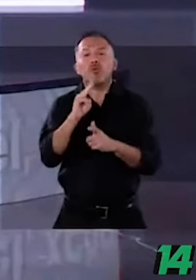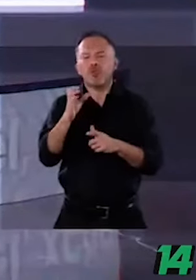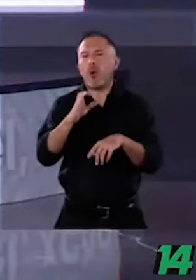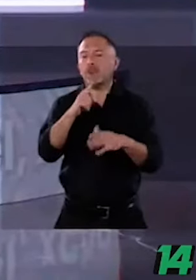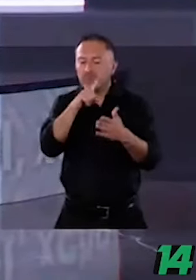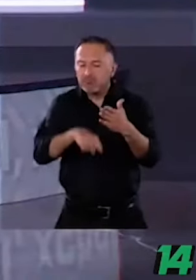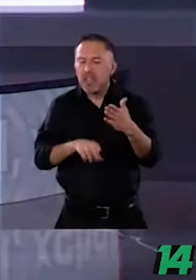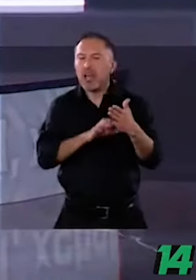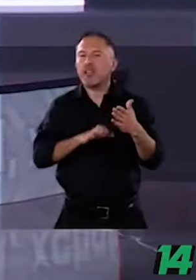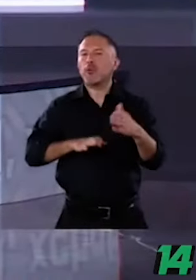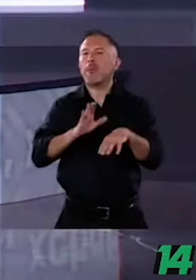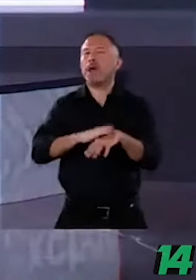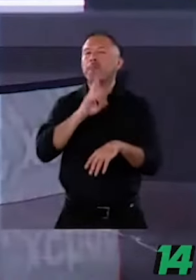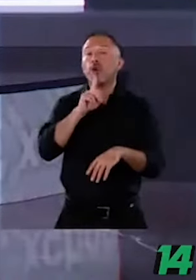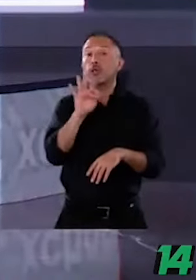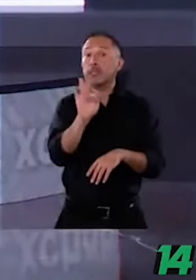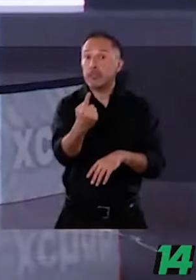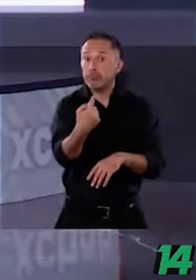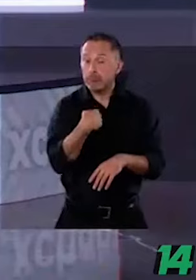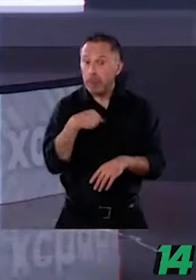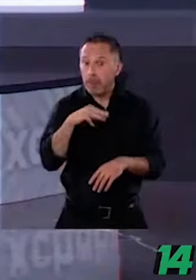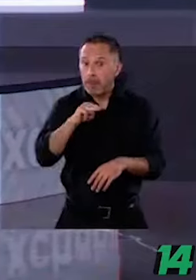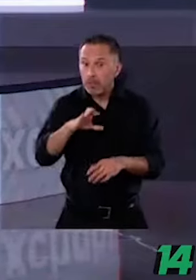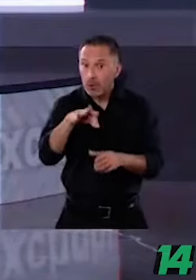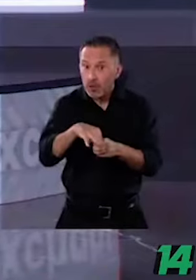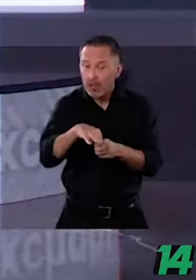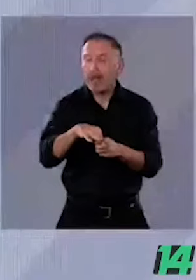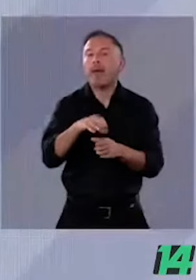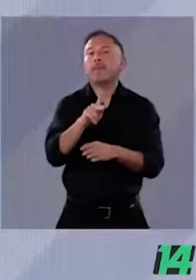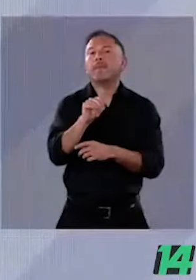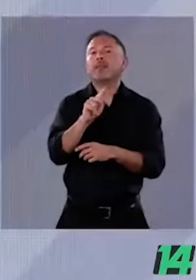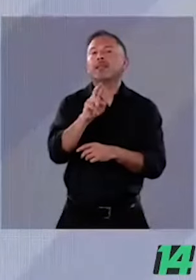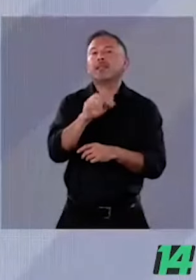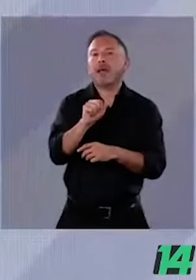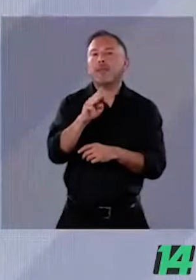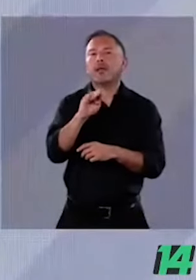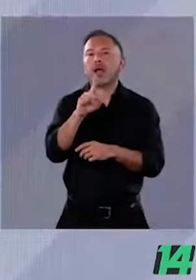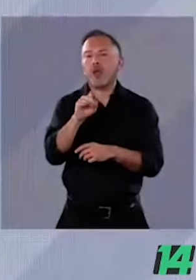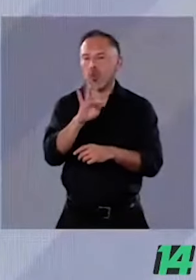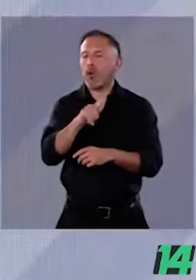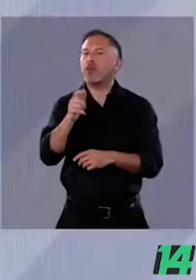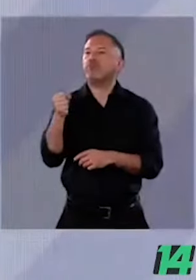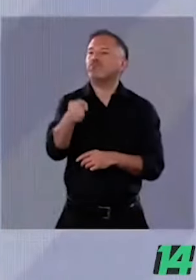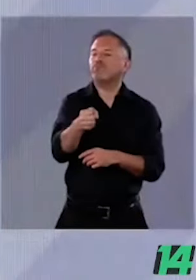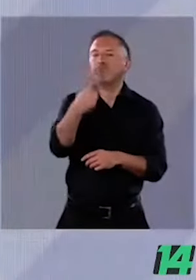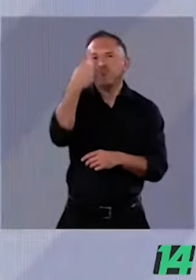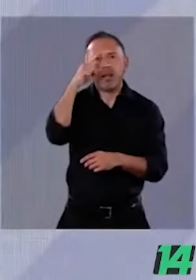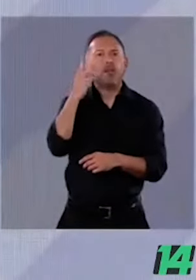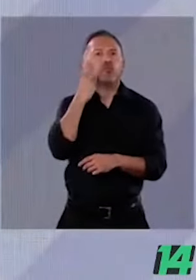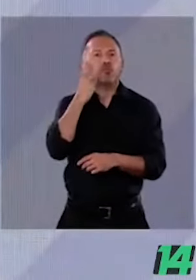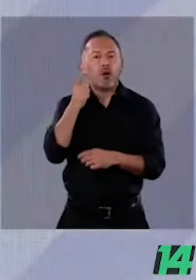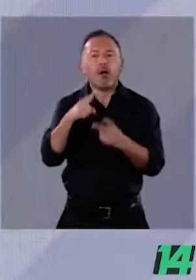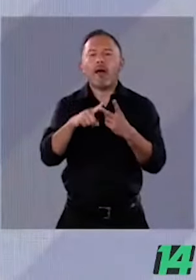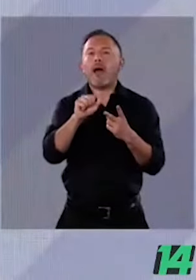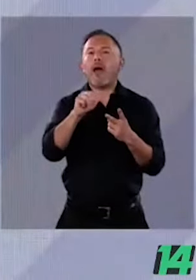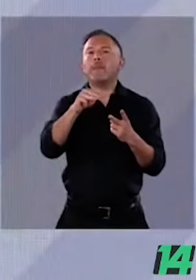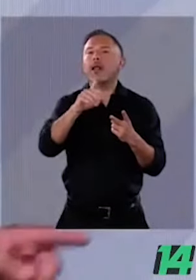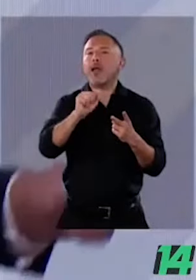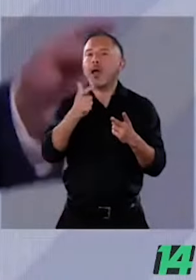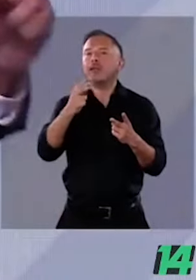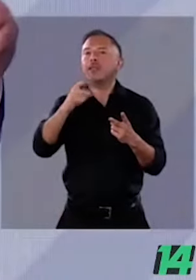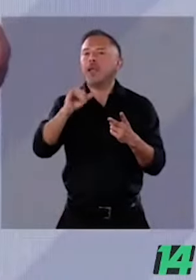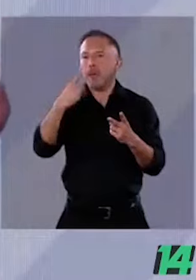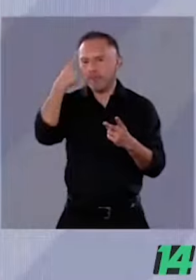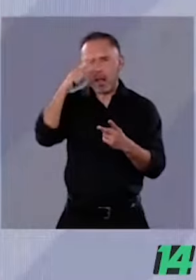Movimiento Ciudadano, vas a llevar a personas como Patricia Mercado a la Cámara de Diputados, como a Amalia García al Senado de la República,